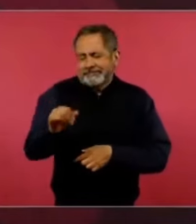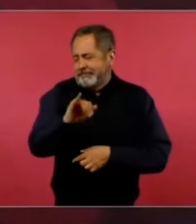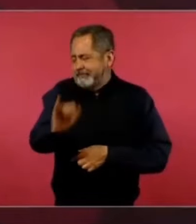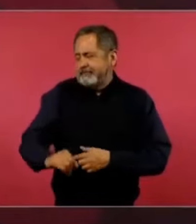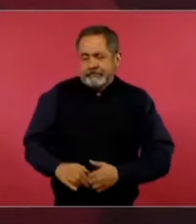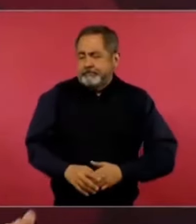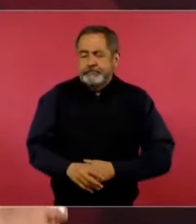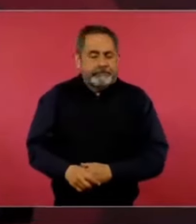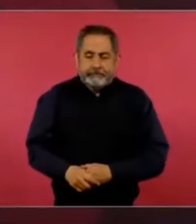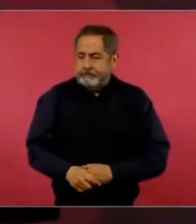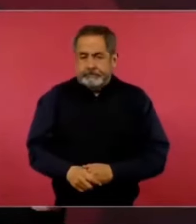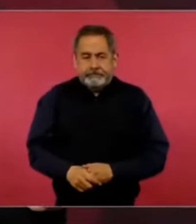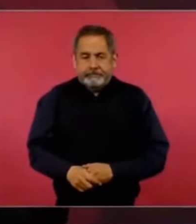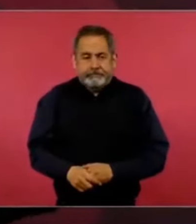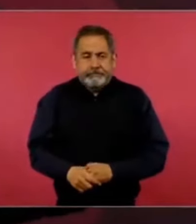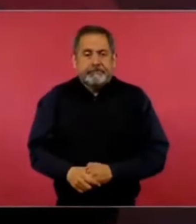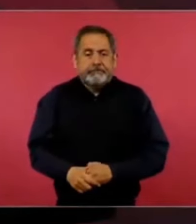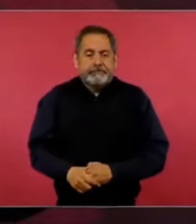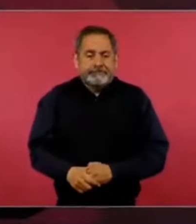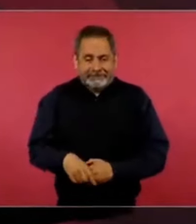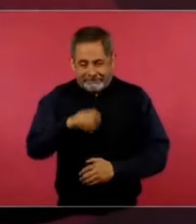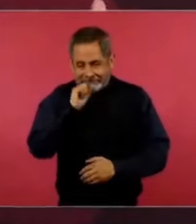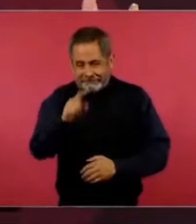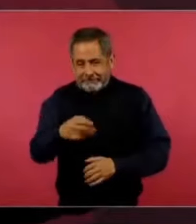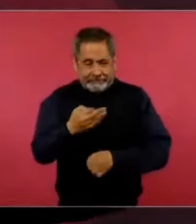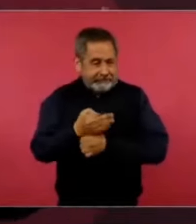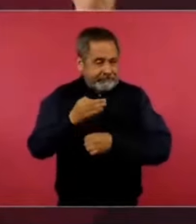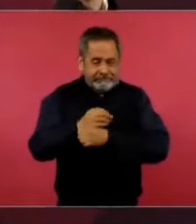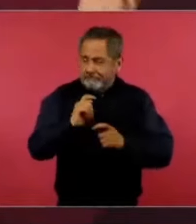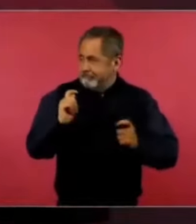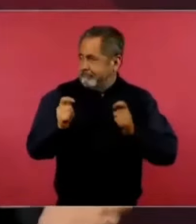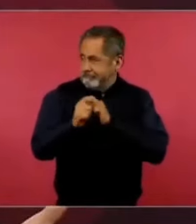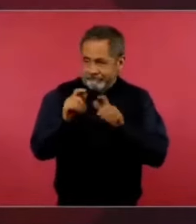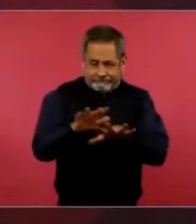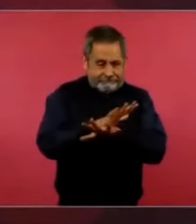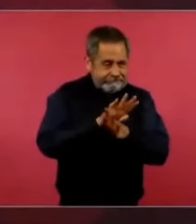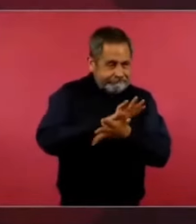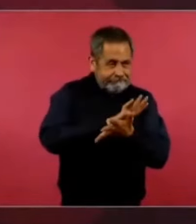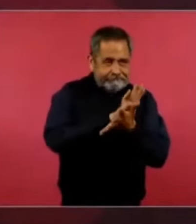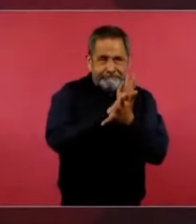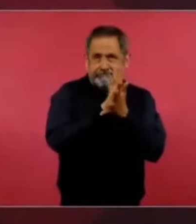Y en un proceso como el que estamos, de transformación,